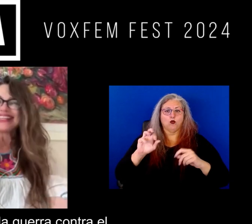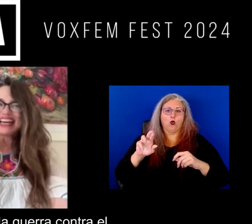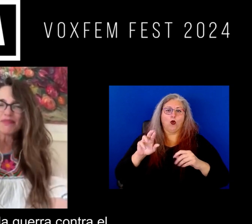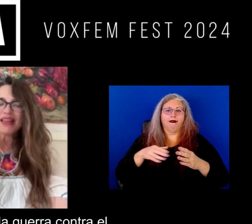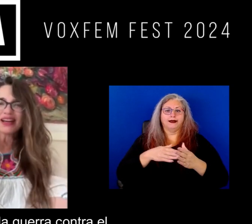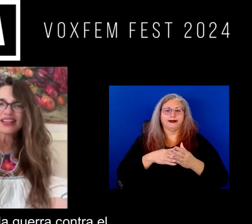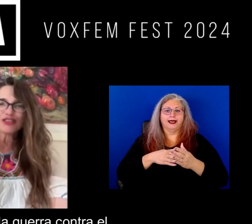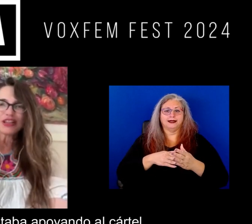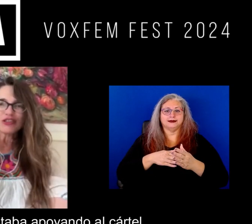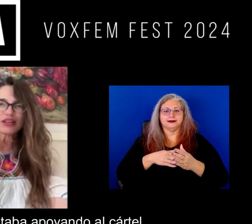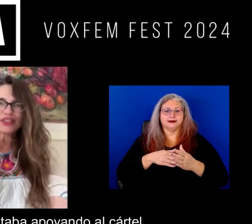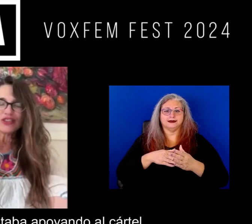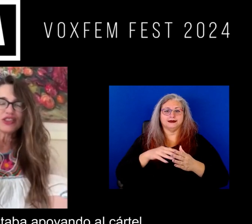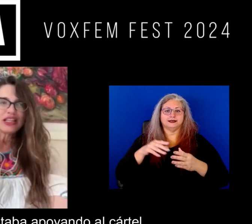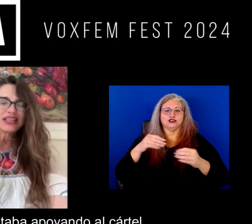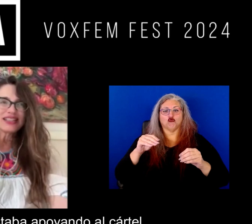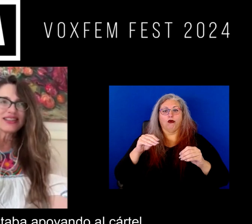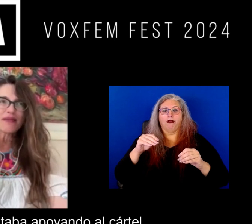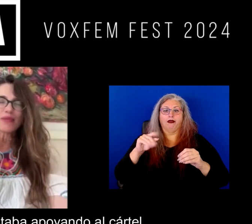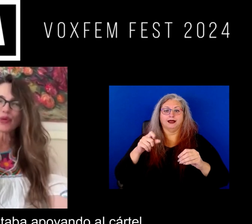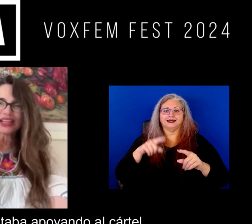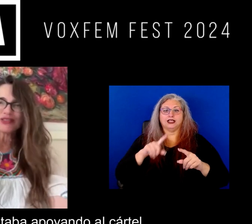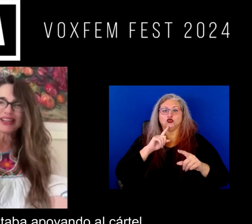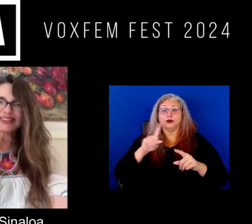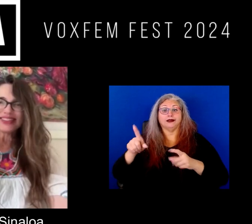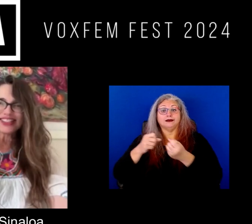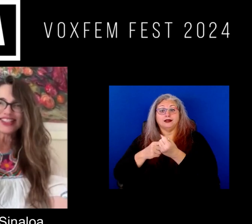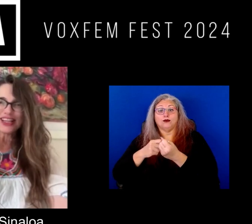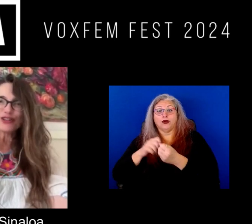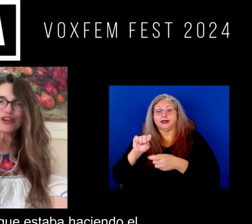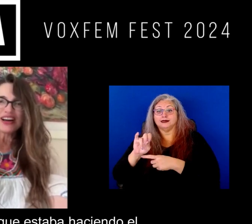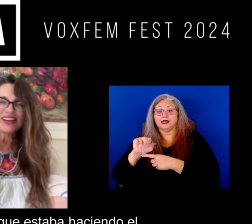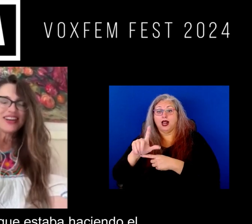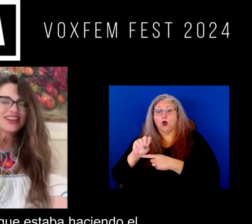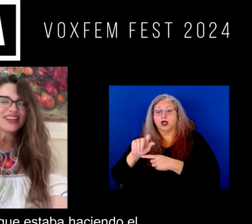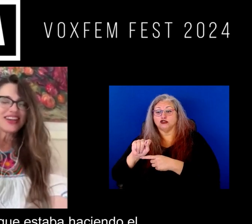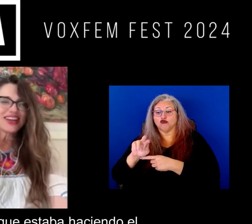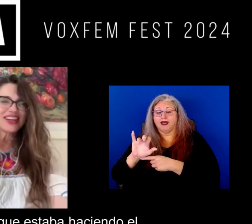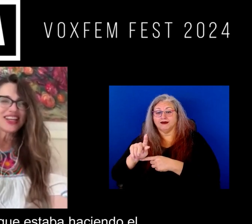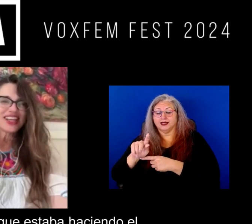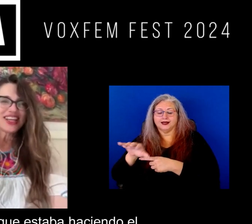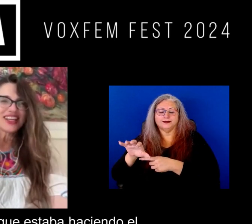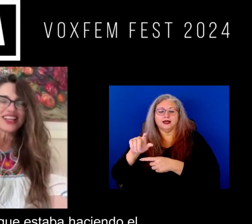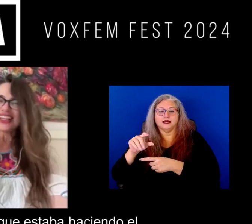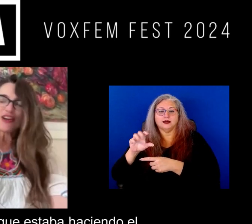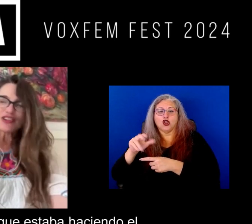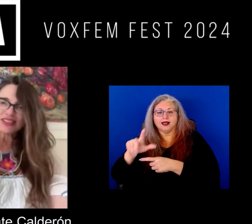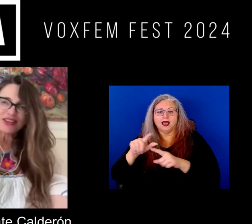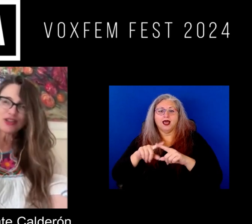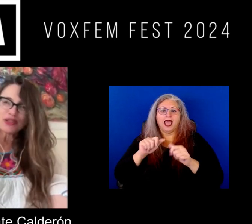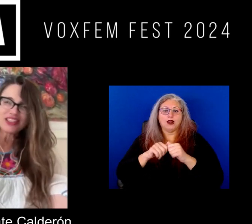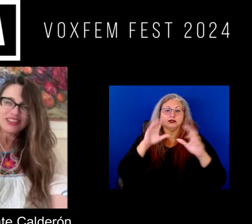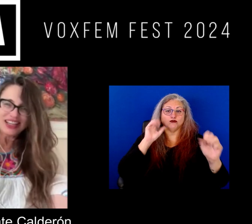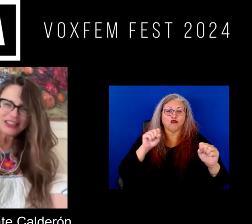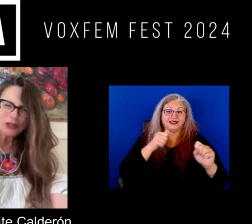una llamada guerra contra el narcotráfico que estaba apoyando al cartel de Sinaloa y que era lo que